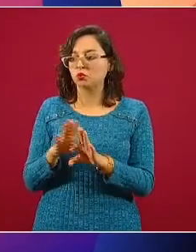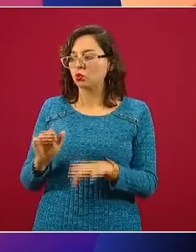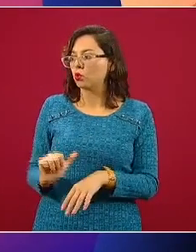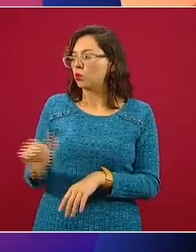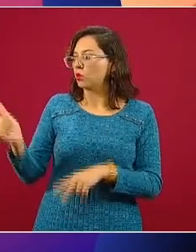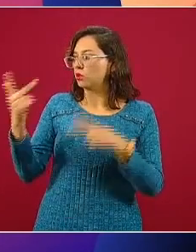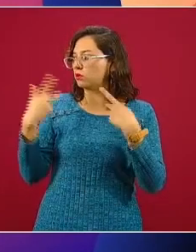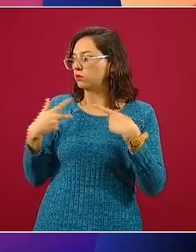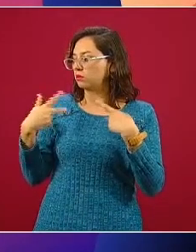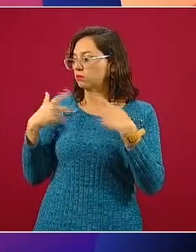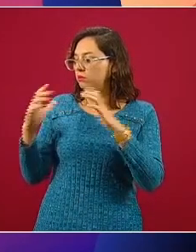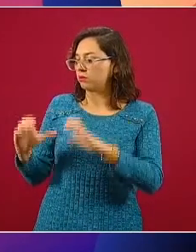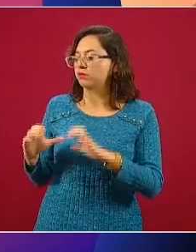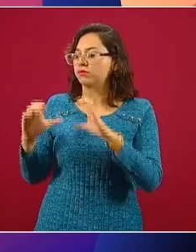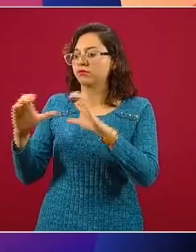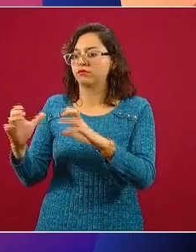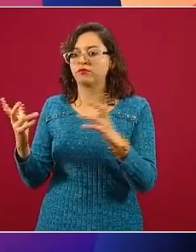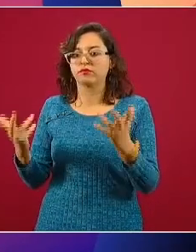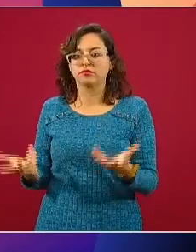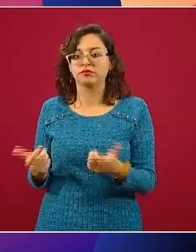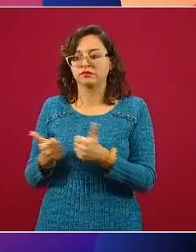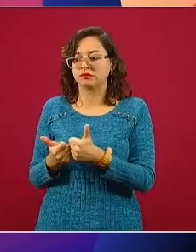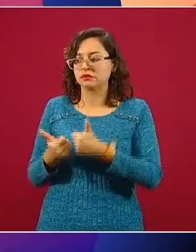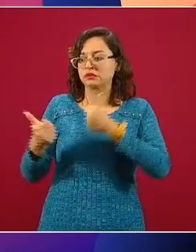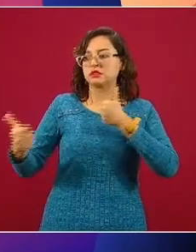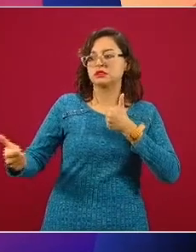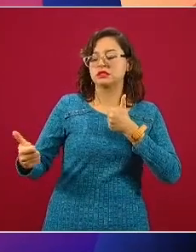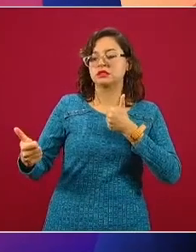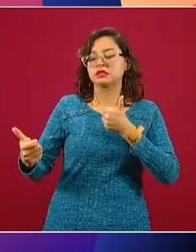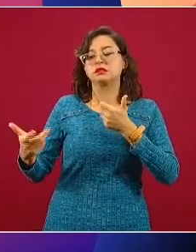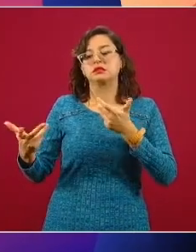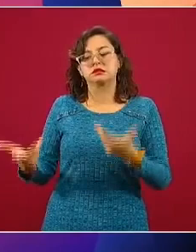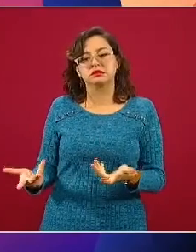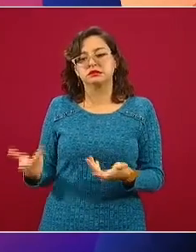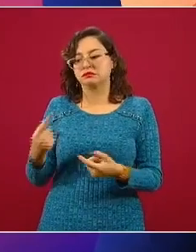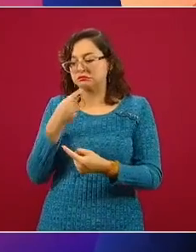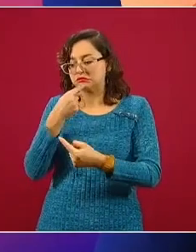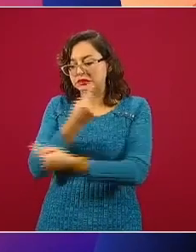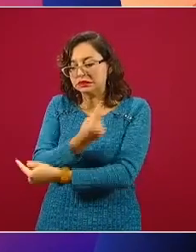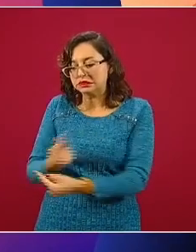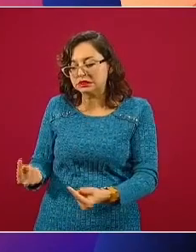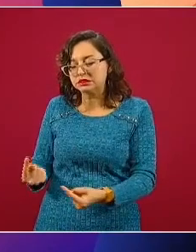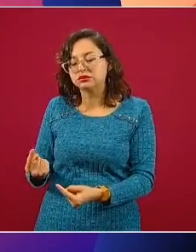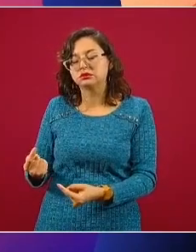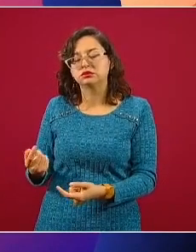personas y que físicamente nos vamos a separar, ya que ellos son muy pequeños.